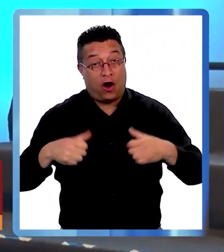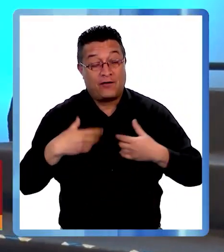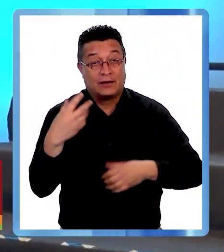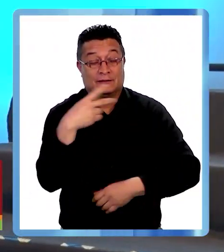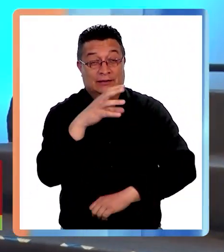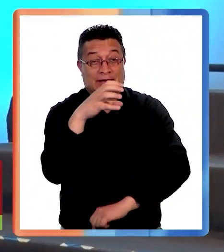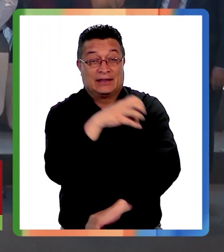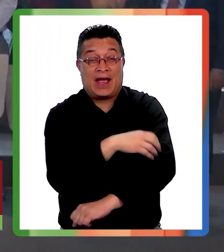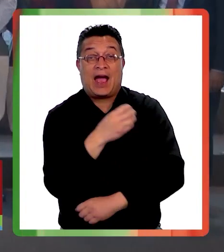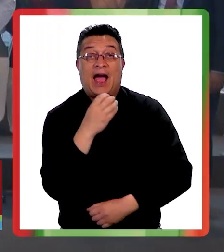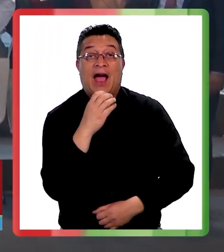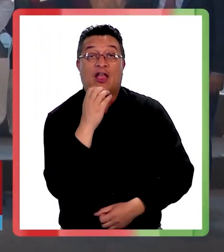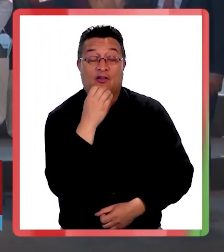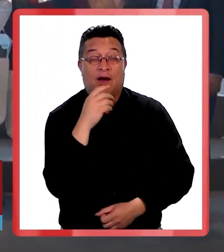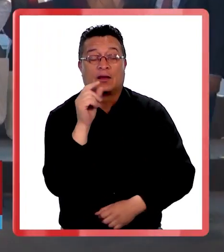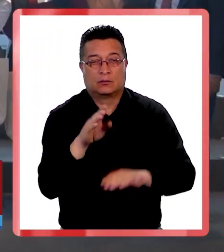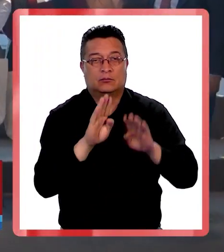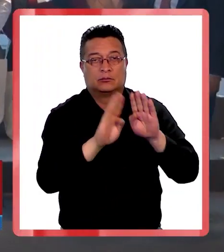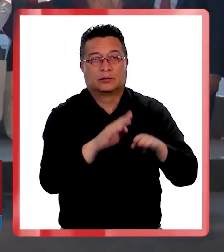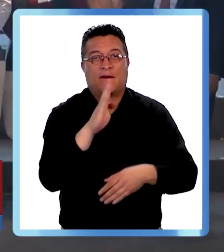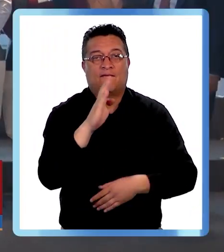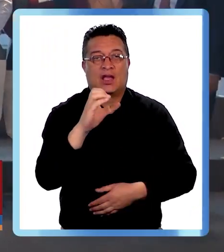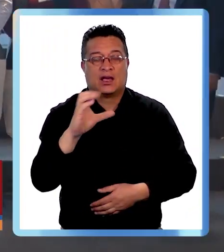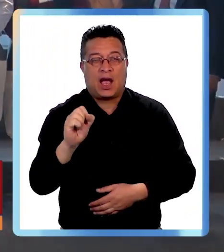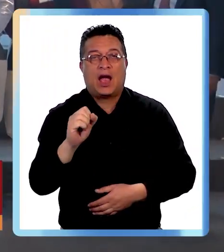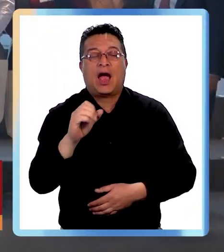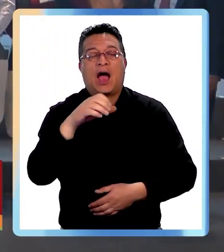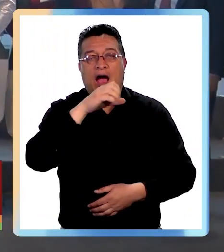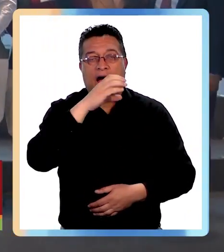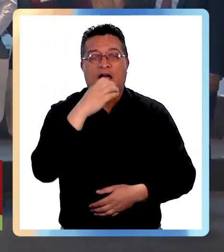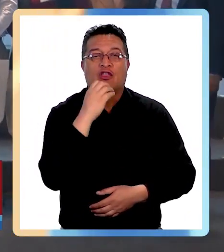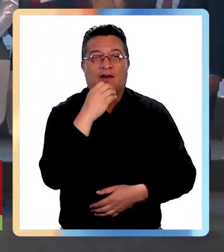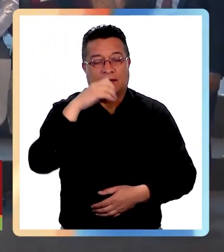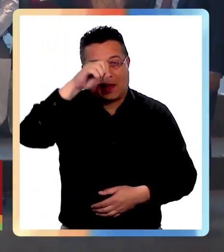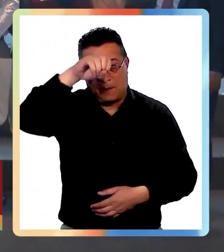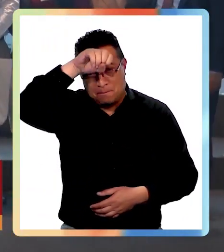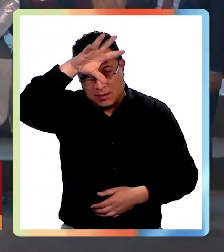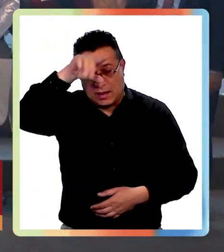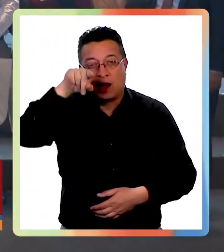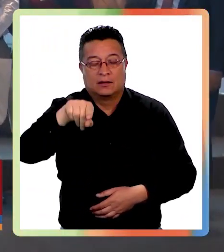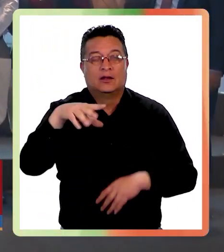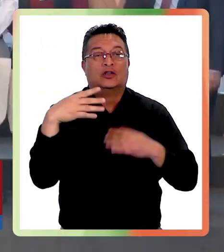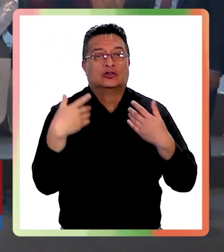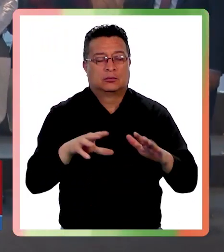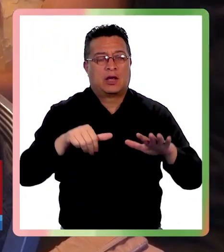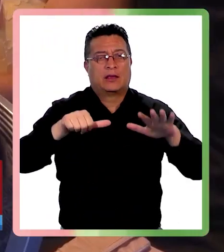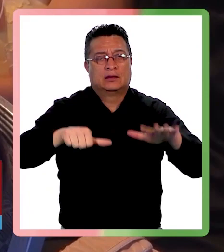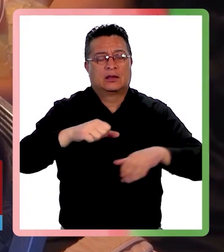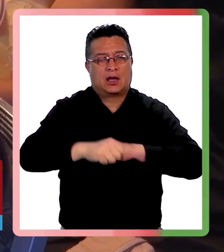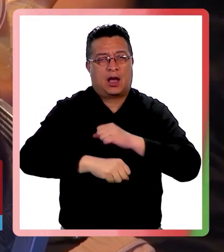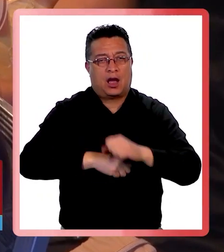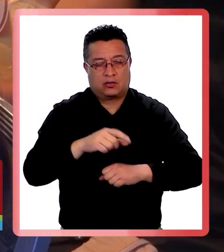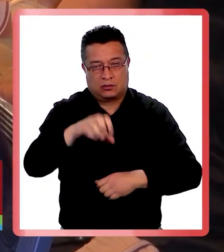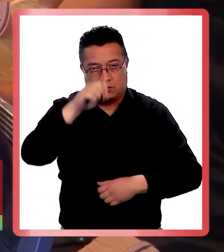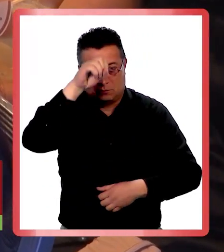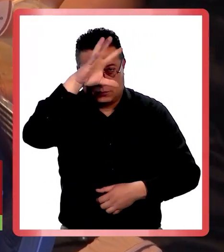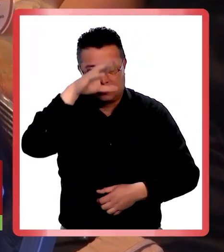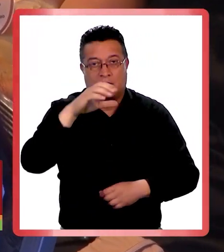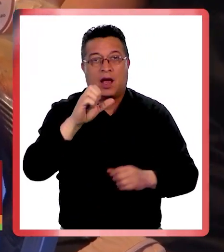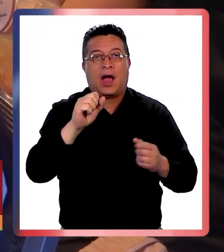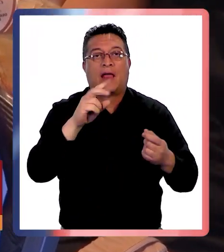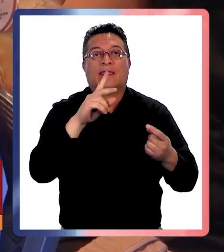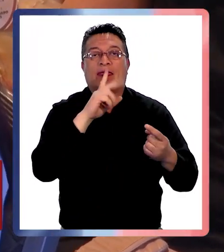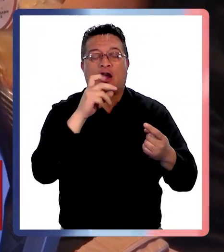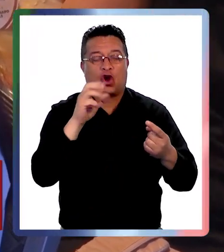región de Antofagasta recibieron el respaldo de Becas Antofagasta Minerals, un programa impulsado desde hace 16 años por las mineras